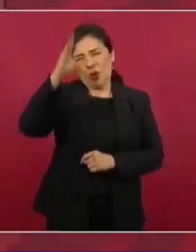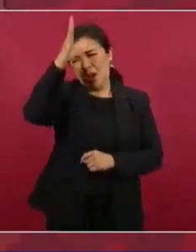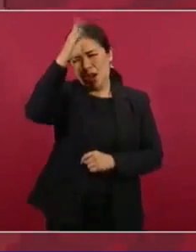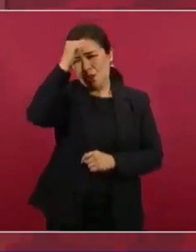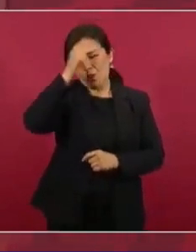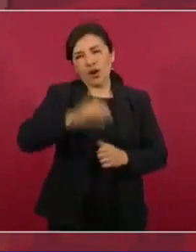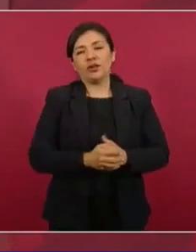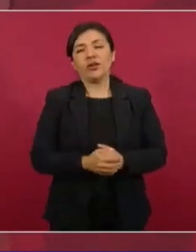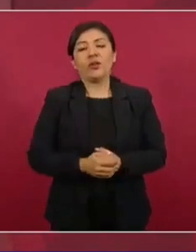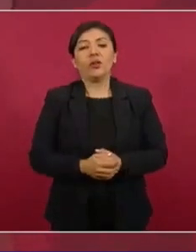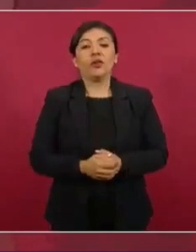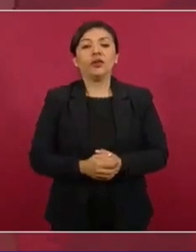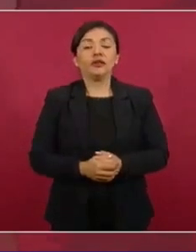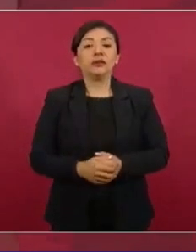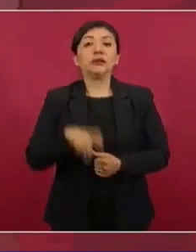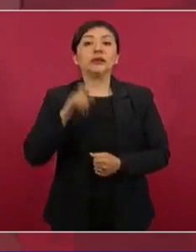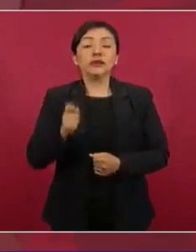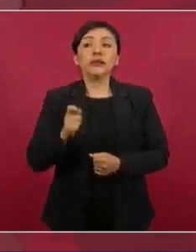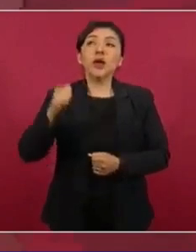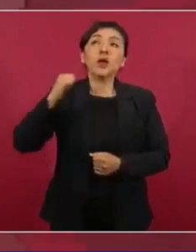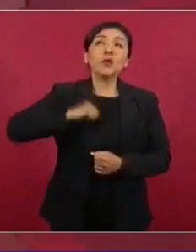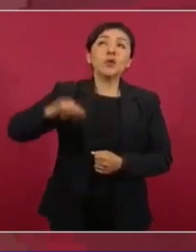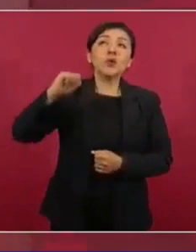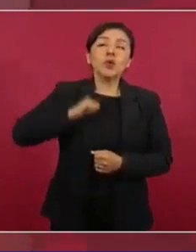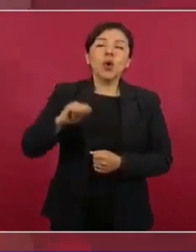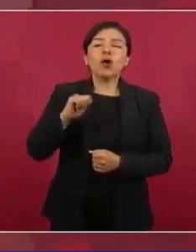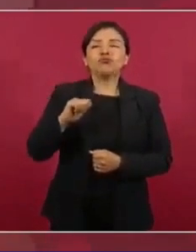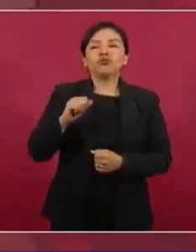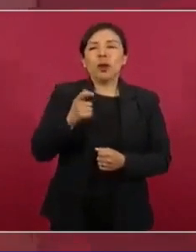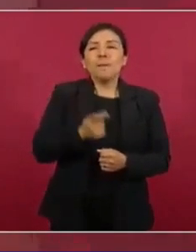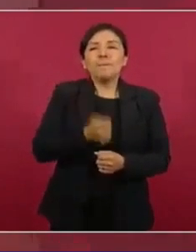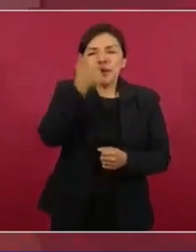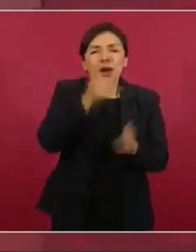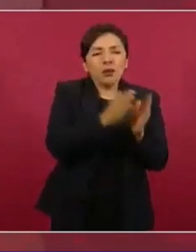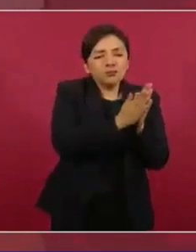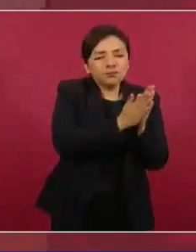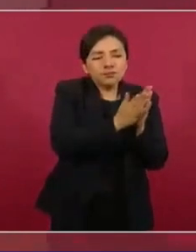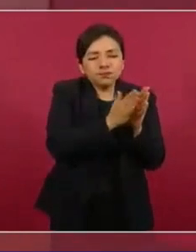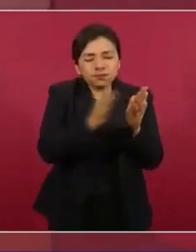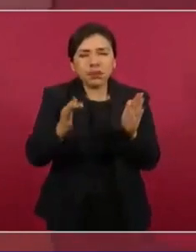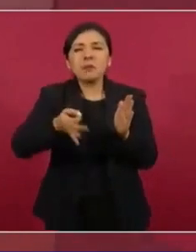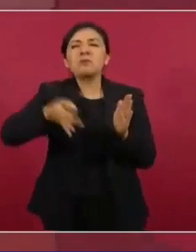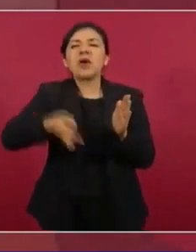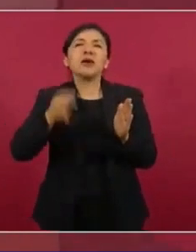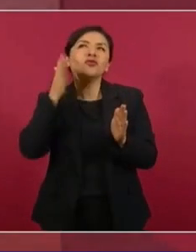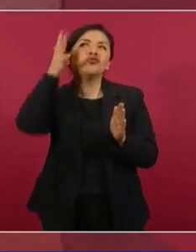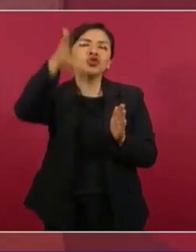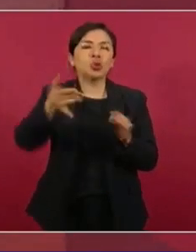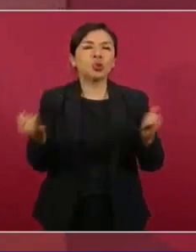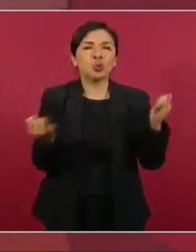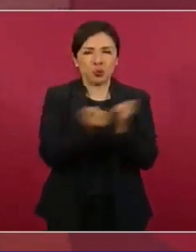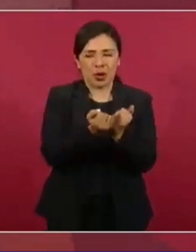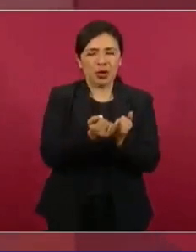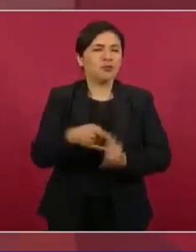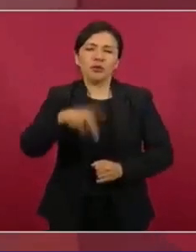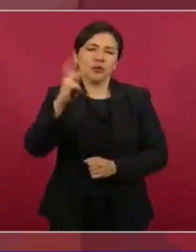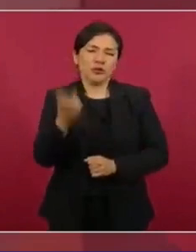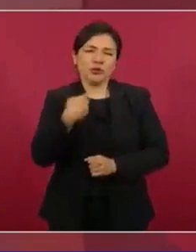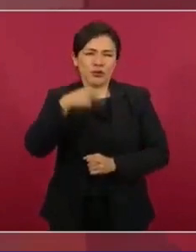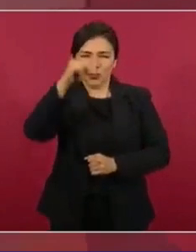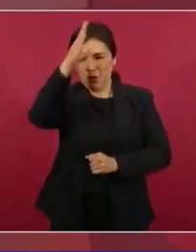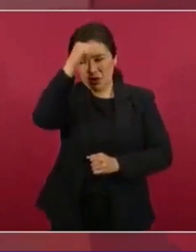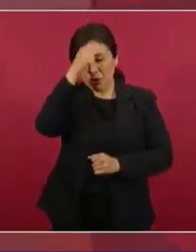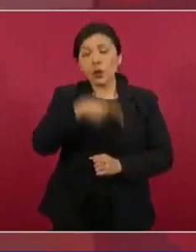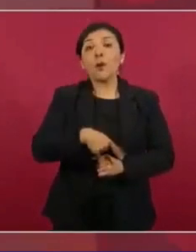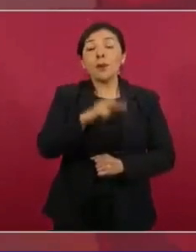que origen es destino, pero el nieto de Antonio Ortiz Mena,